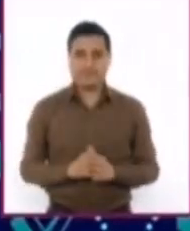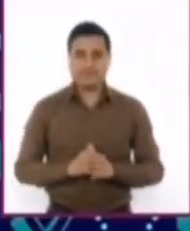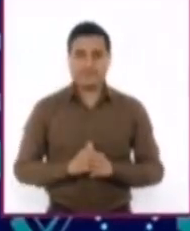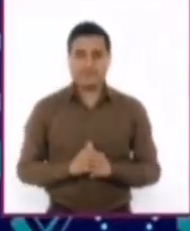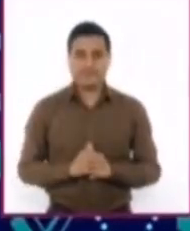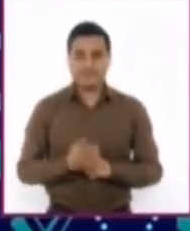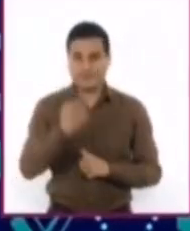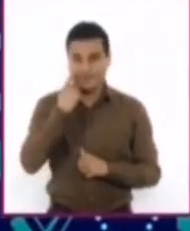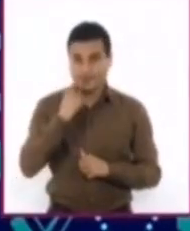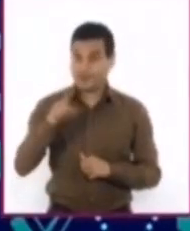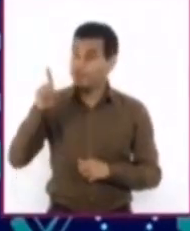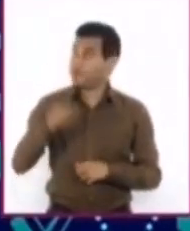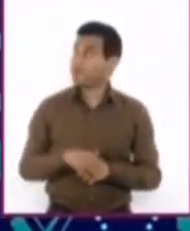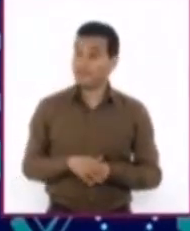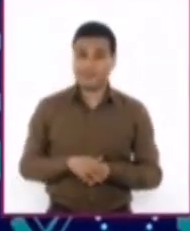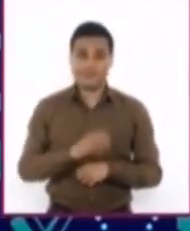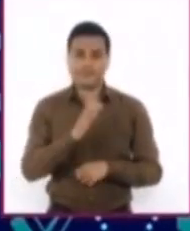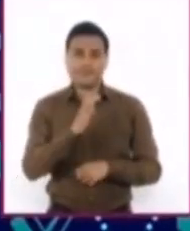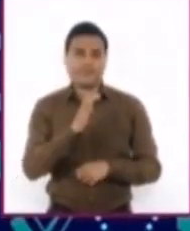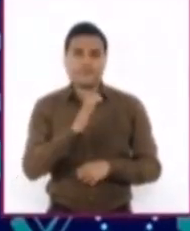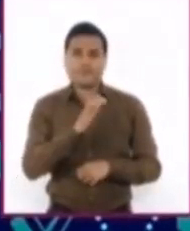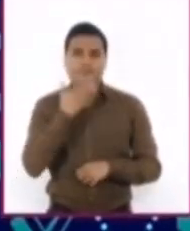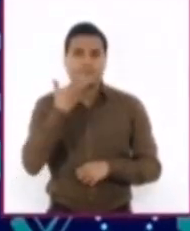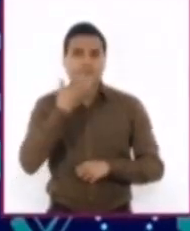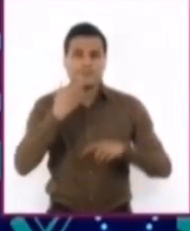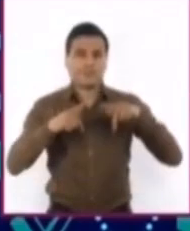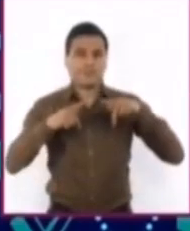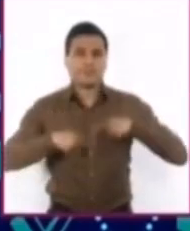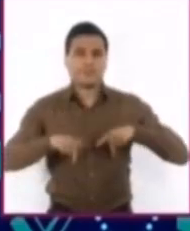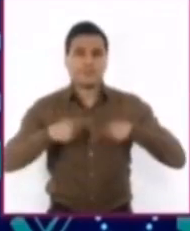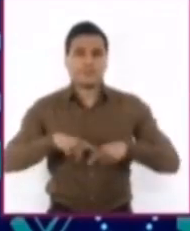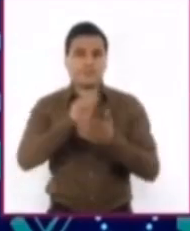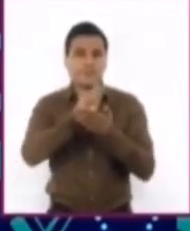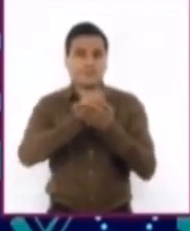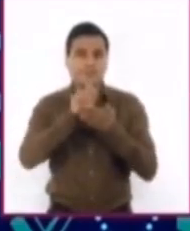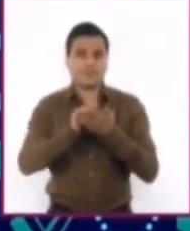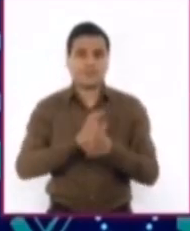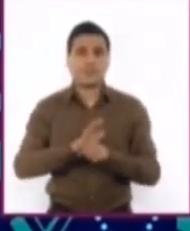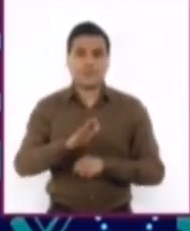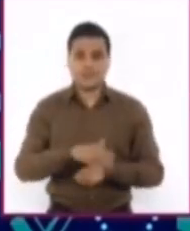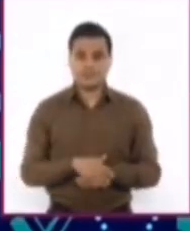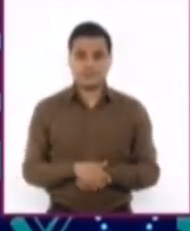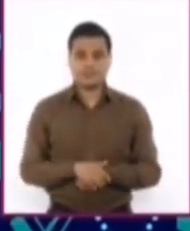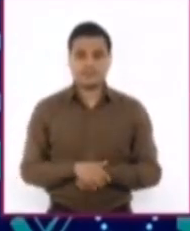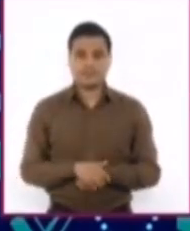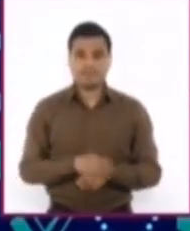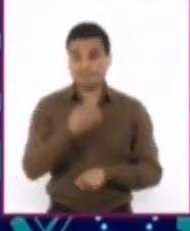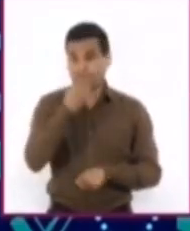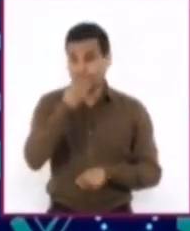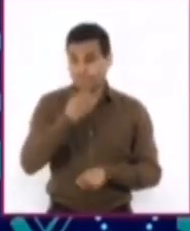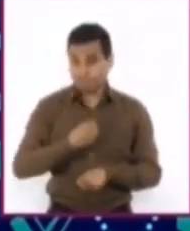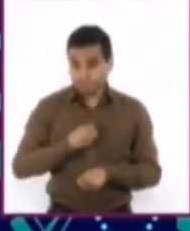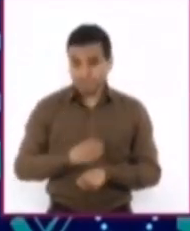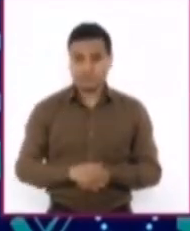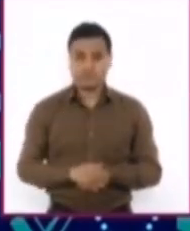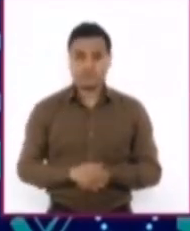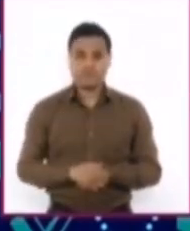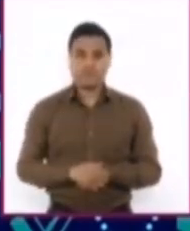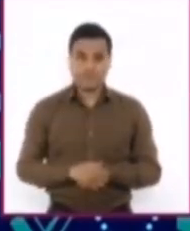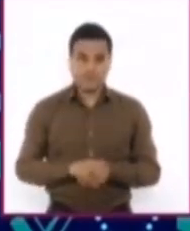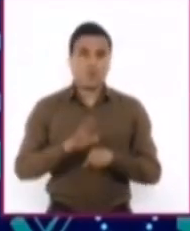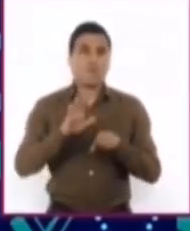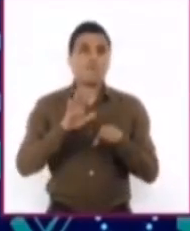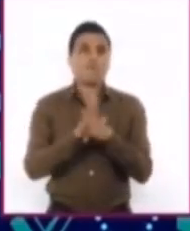Las expresiones concesivas más comunes que se usan en los textos son las siguientes. Aunque, por más que,